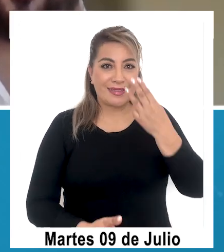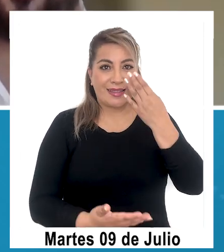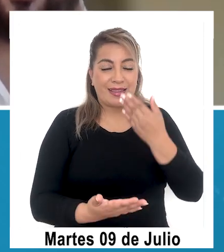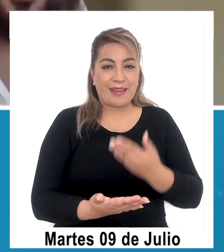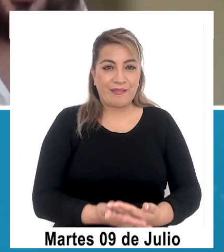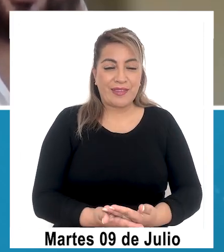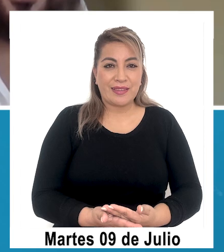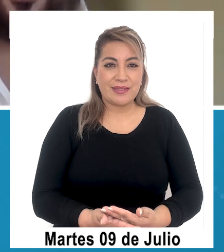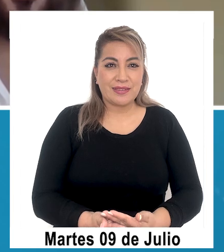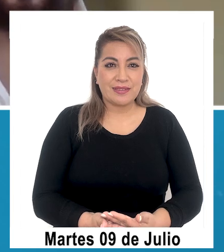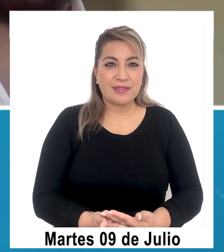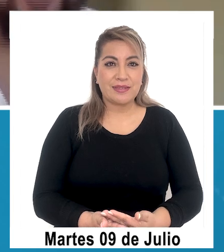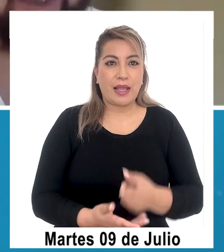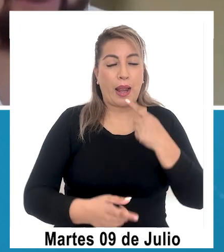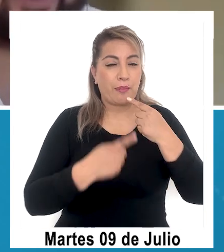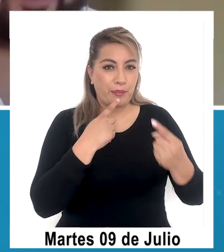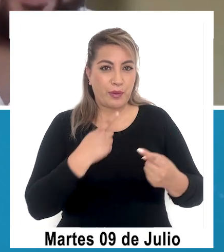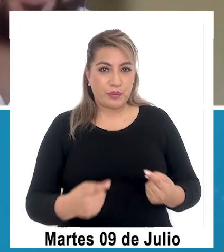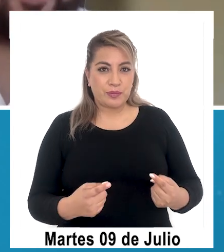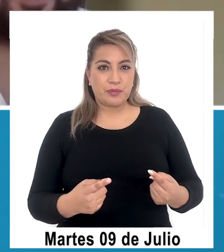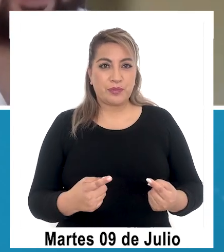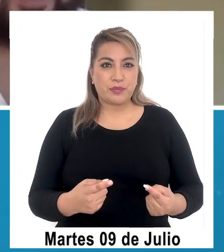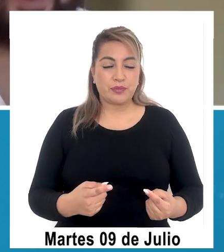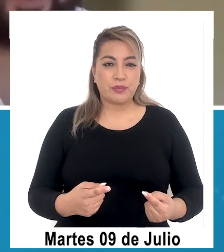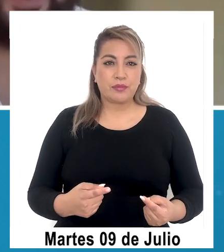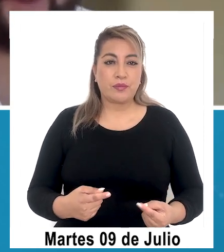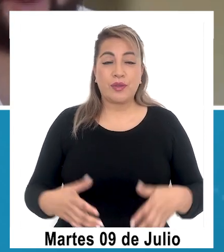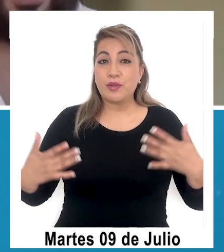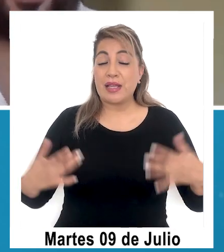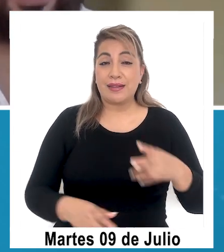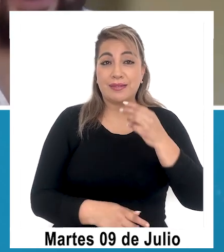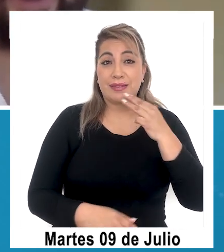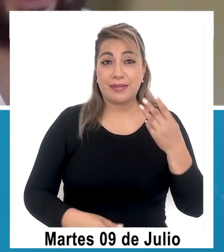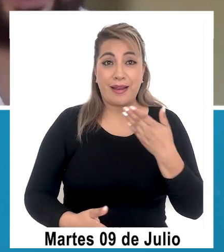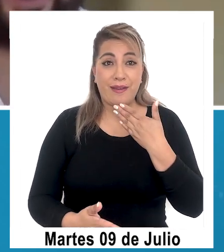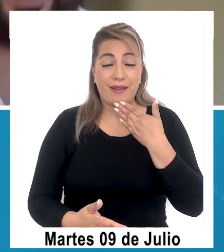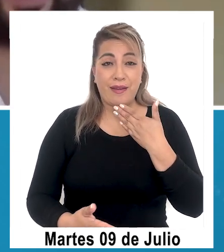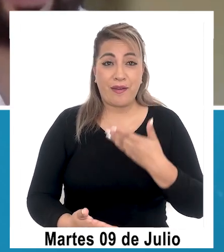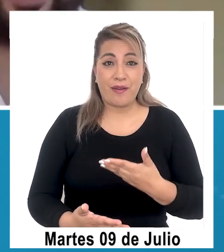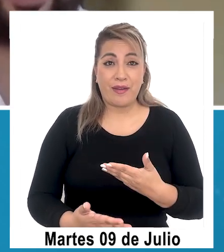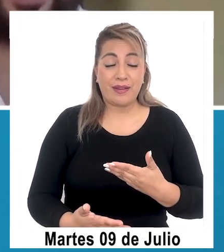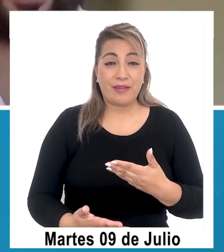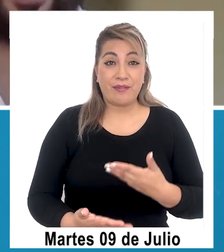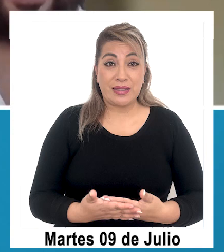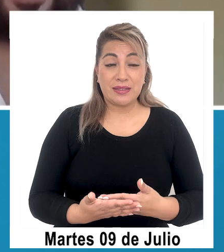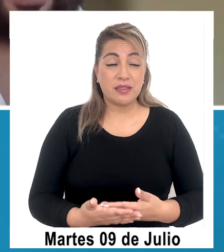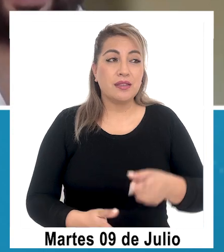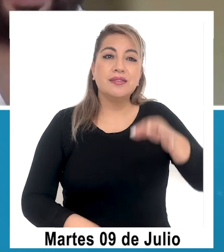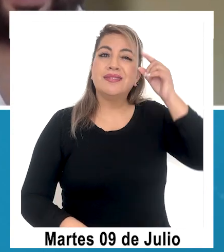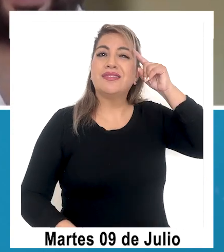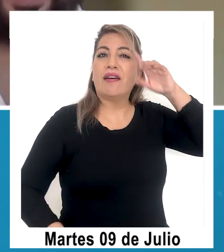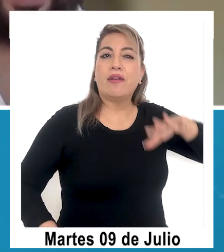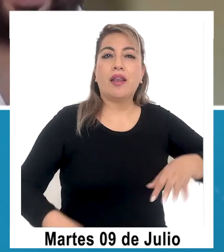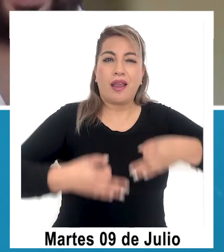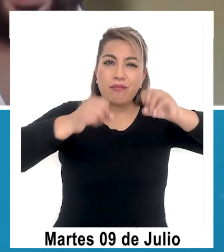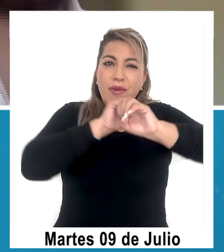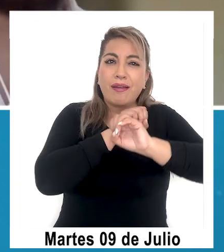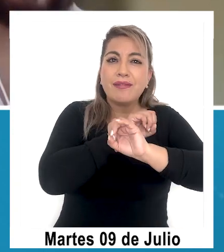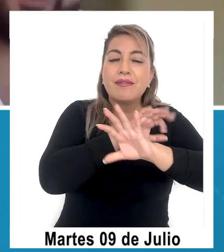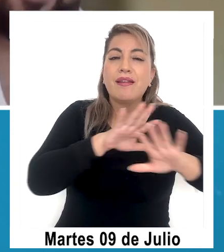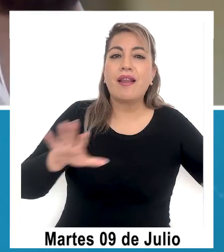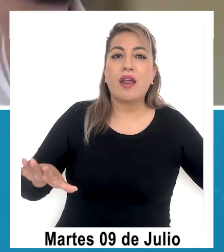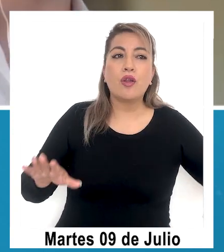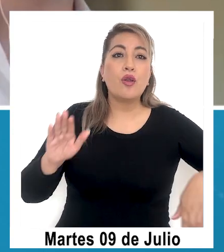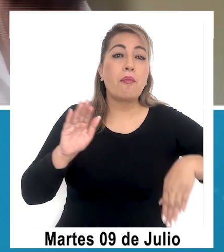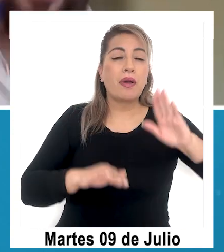estamos tomando el tercer levantamiento. Ya. Por lo tanto, en el tercer levantamiento vamos a poder ver cuál razón es